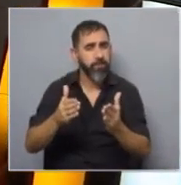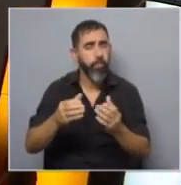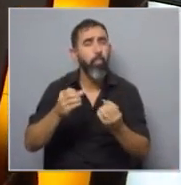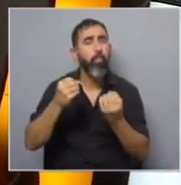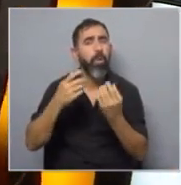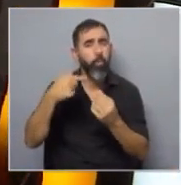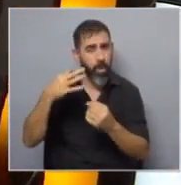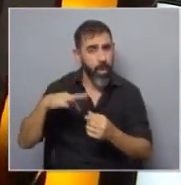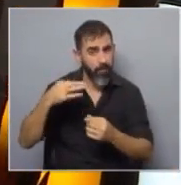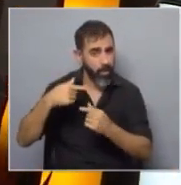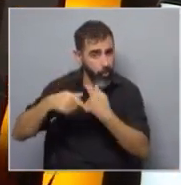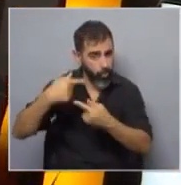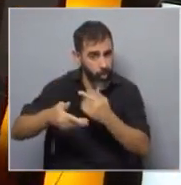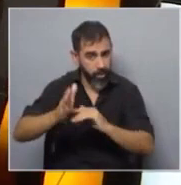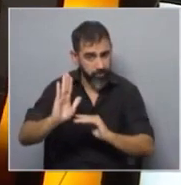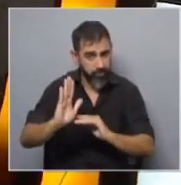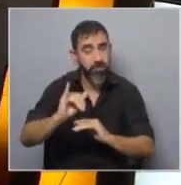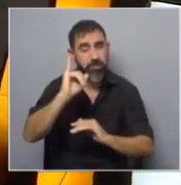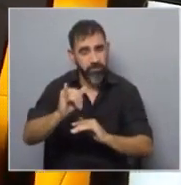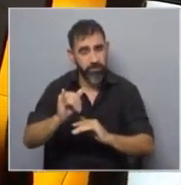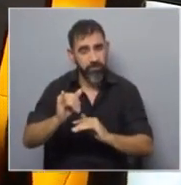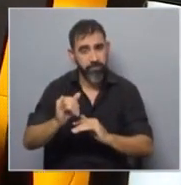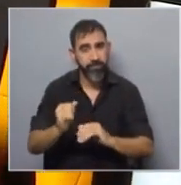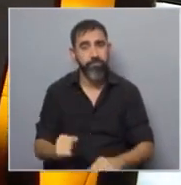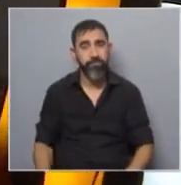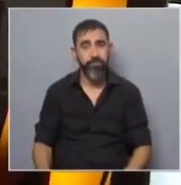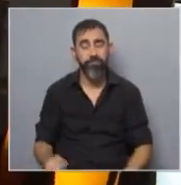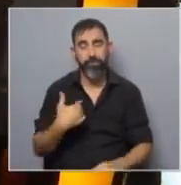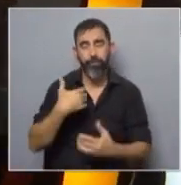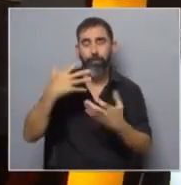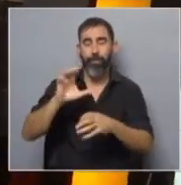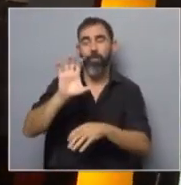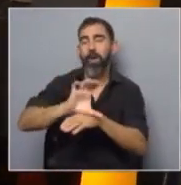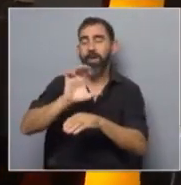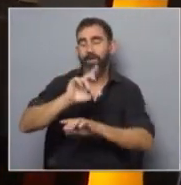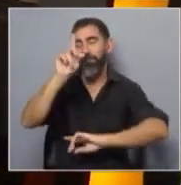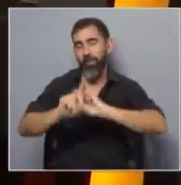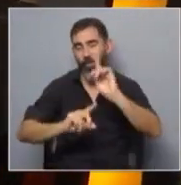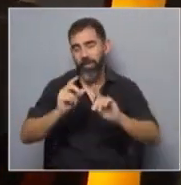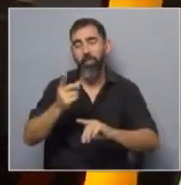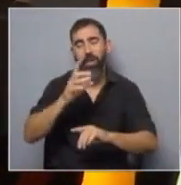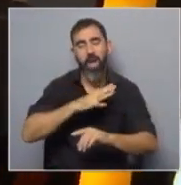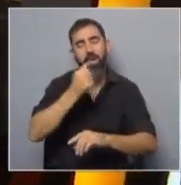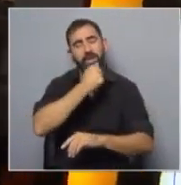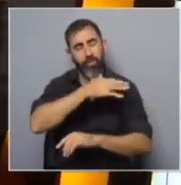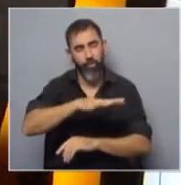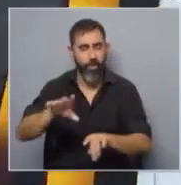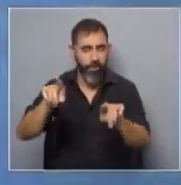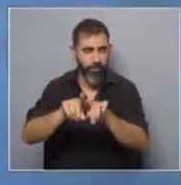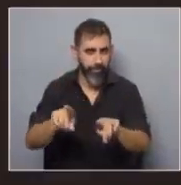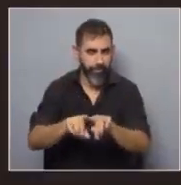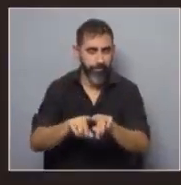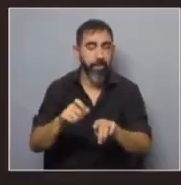vida? Sí. Tuvo que hacer un esfuerzo por no dar como una clase para la facultad, digamos. Pero hay toda una historia con esto de que